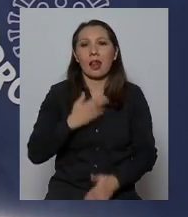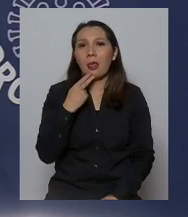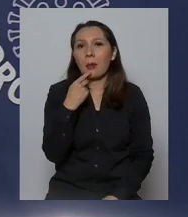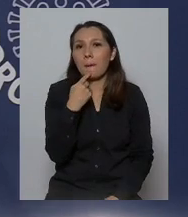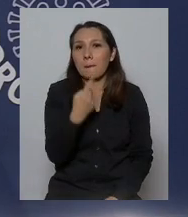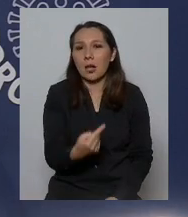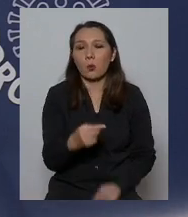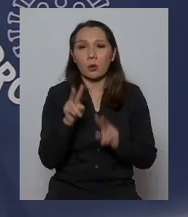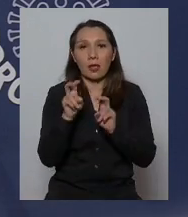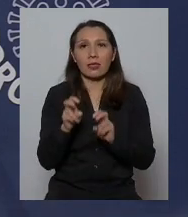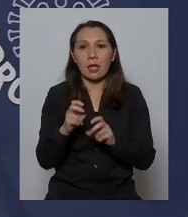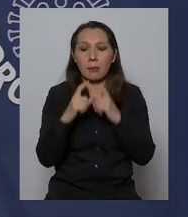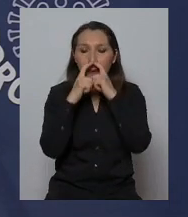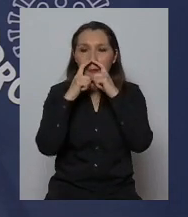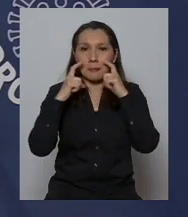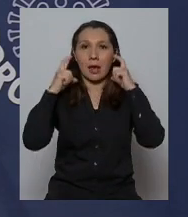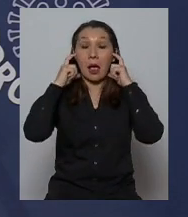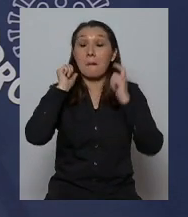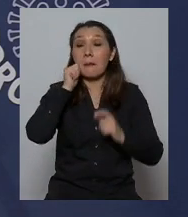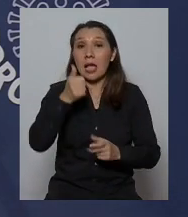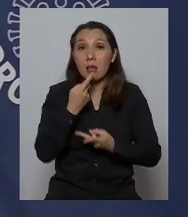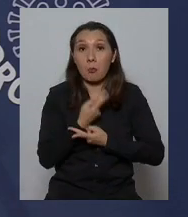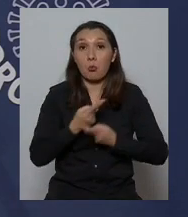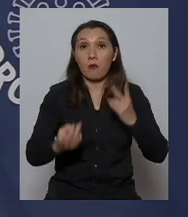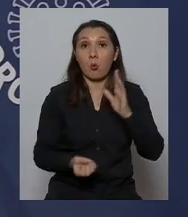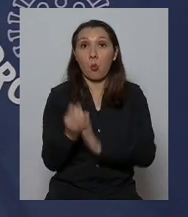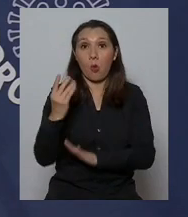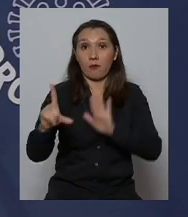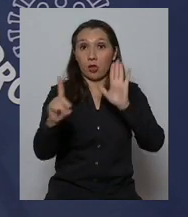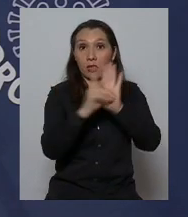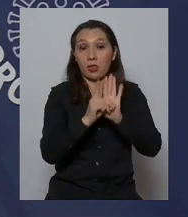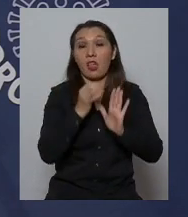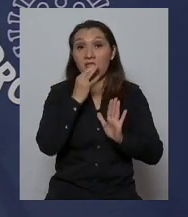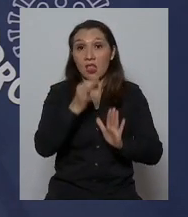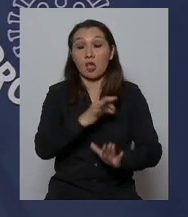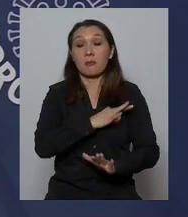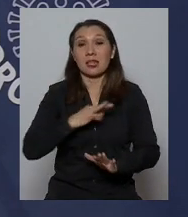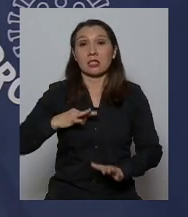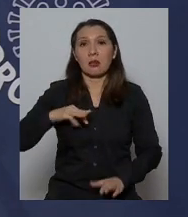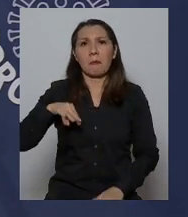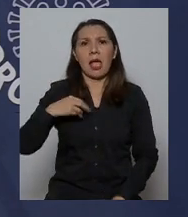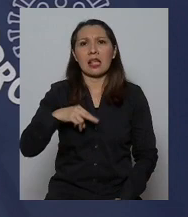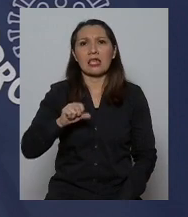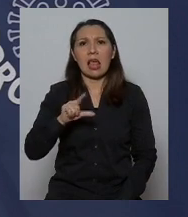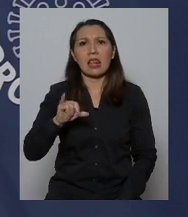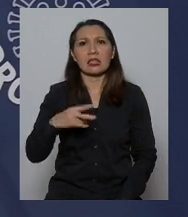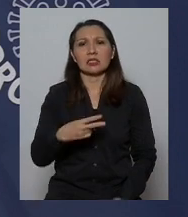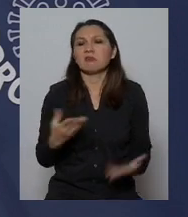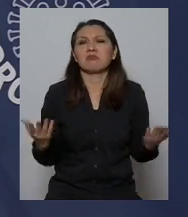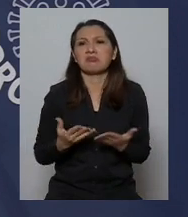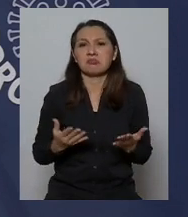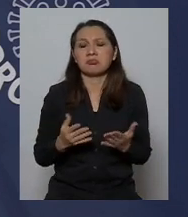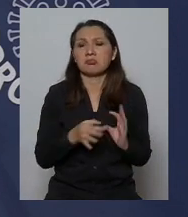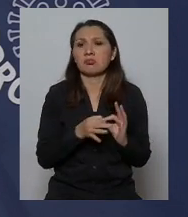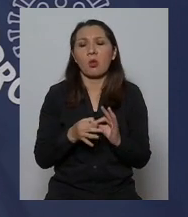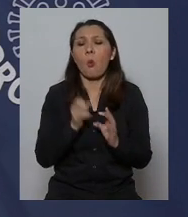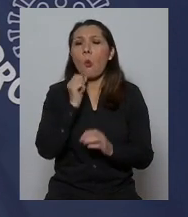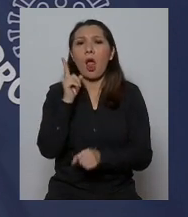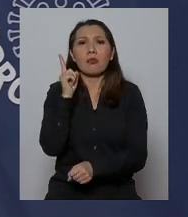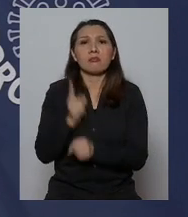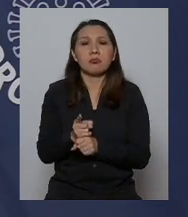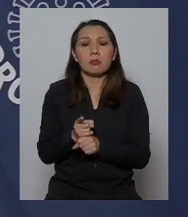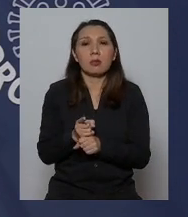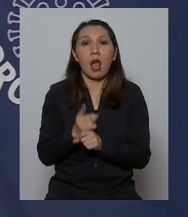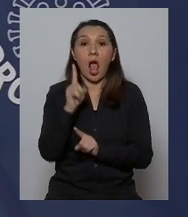preguntar por las mascarillas mañana se publica este decreto lo informó el ministro Mañalich entonces queremos saber qué es lo que va a regir